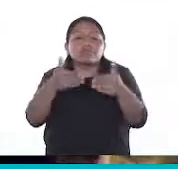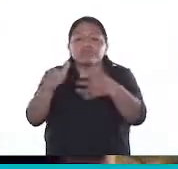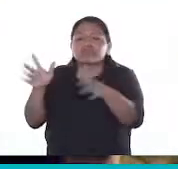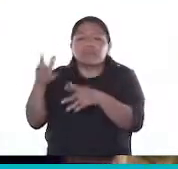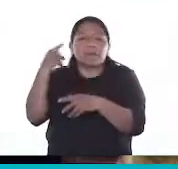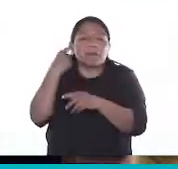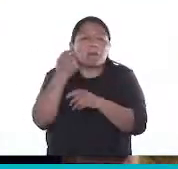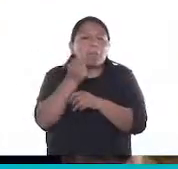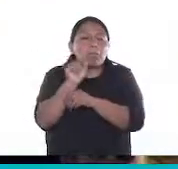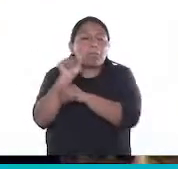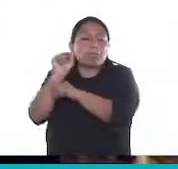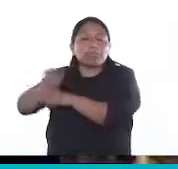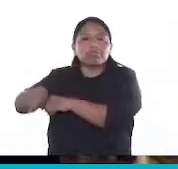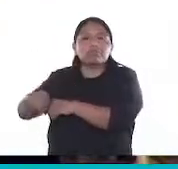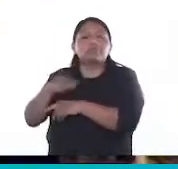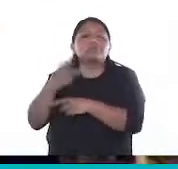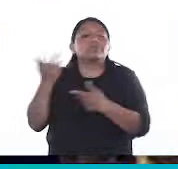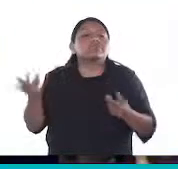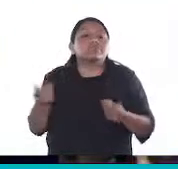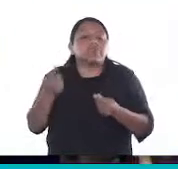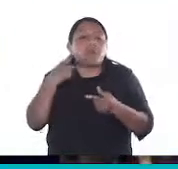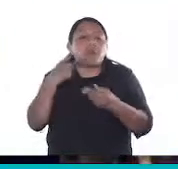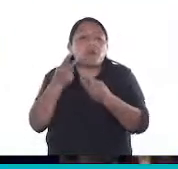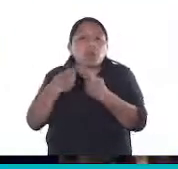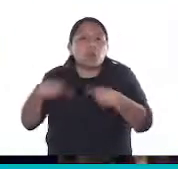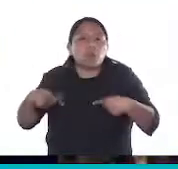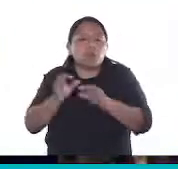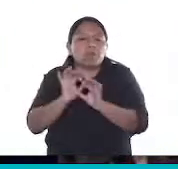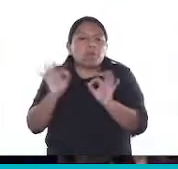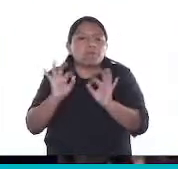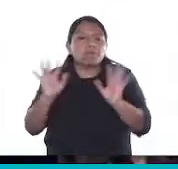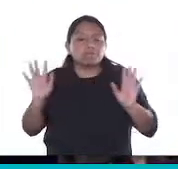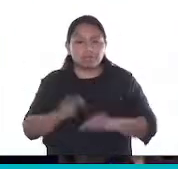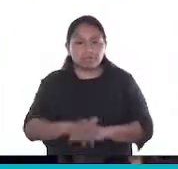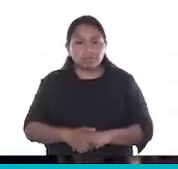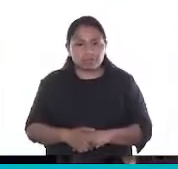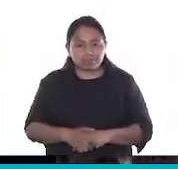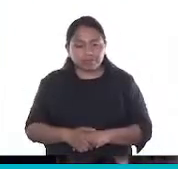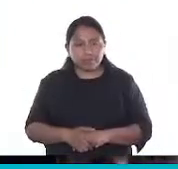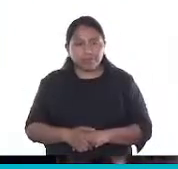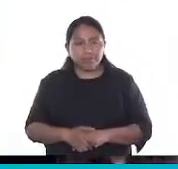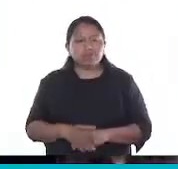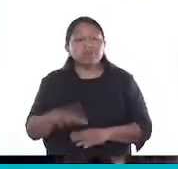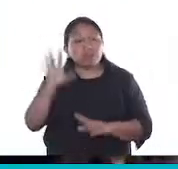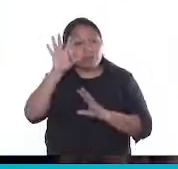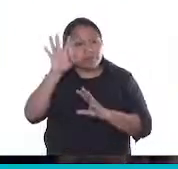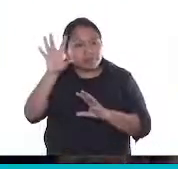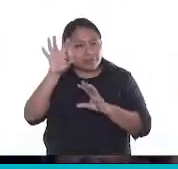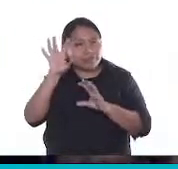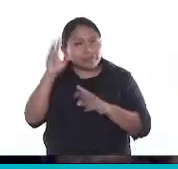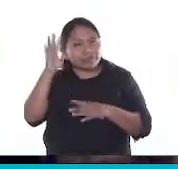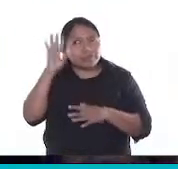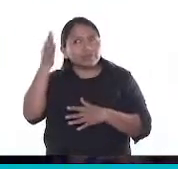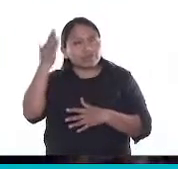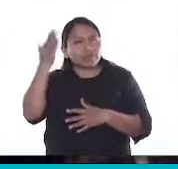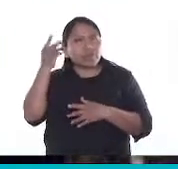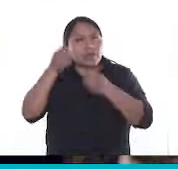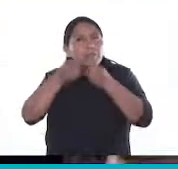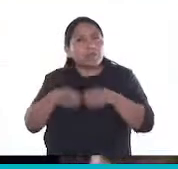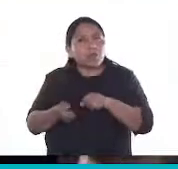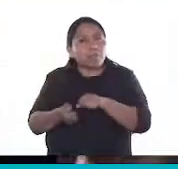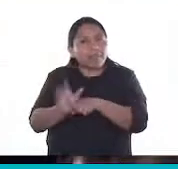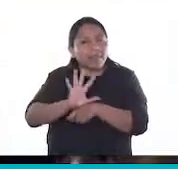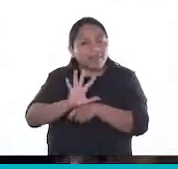Ni siquiera interpusieron ningún recurso. Y yo me acuerdo, cuando empezó la pandemia,